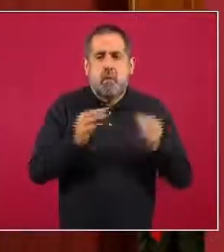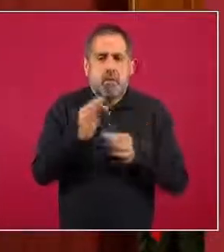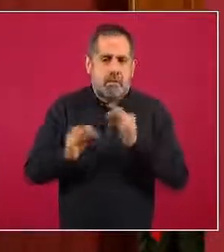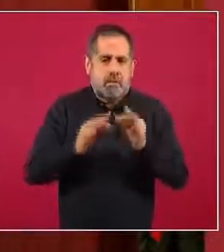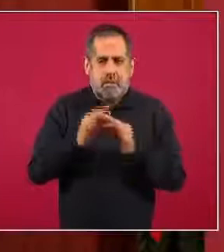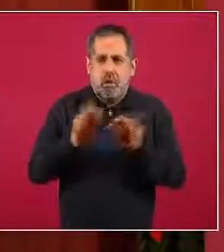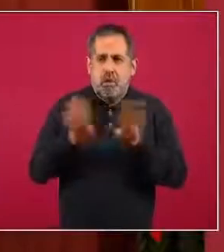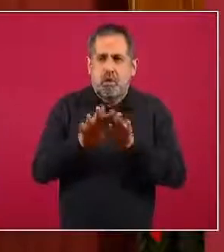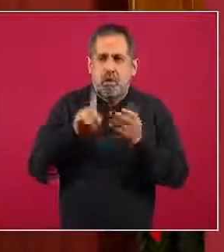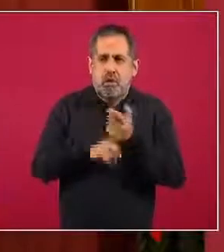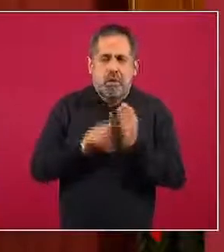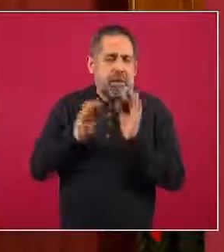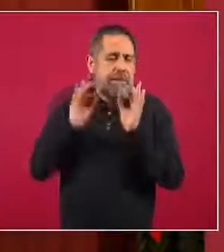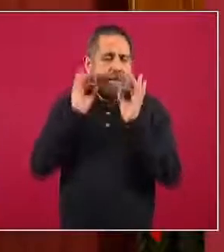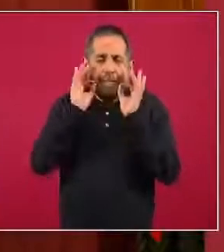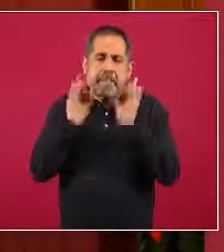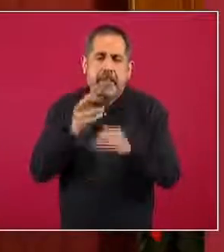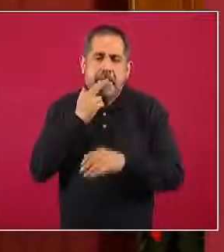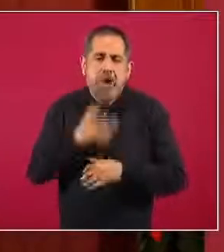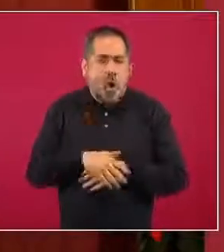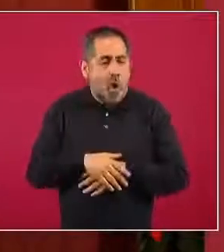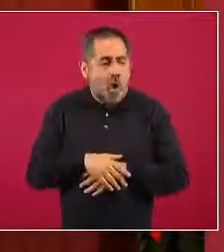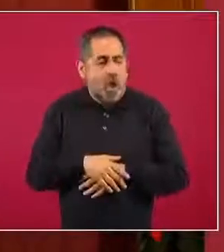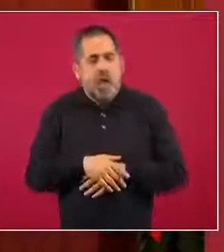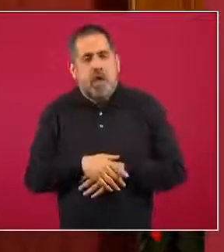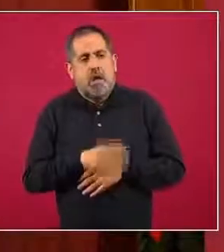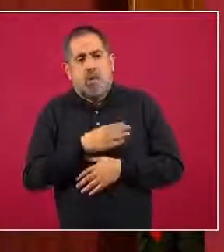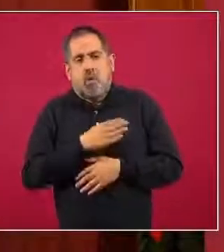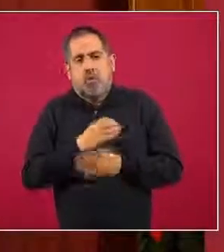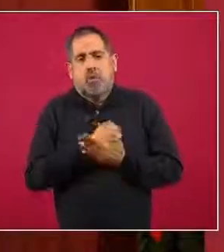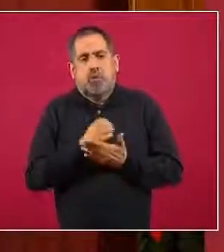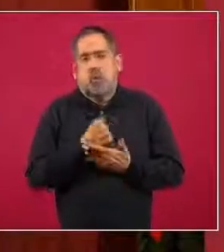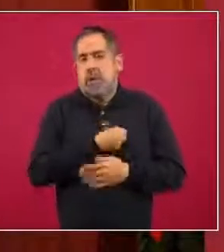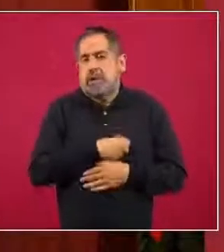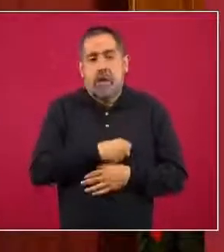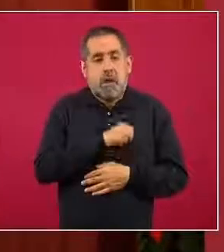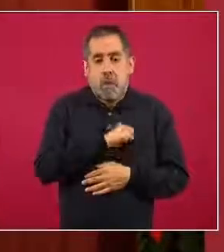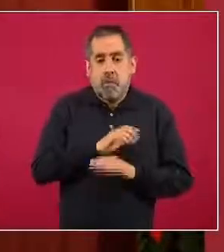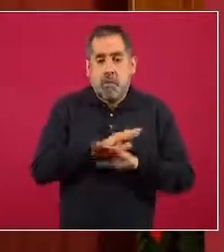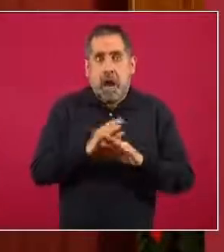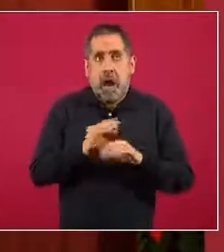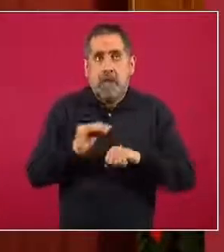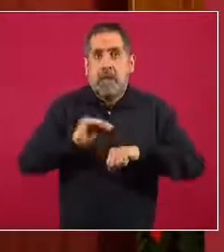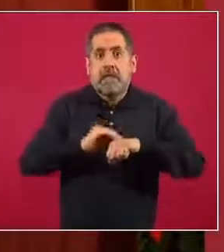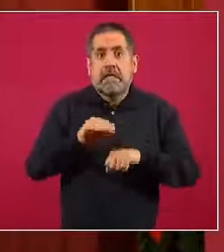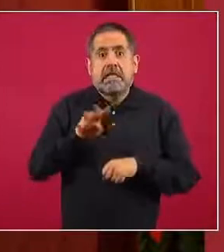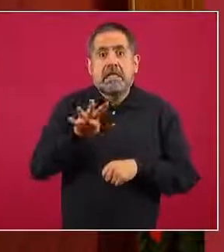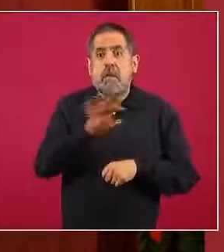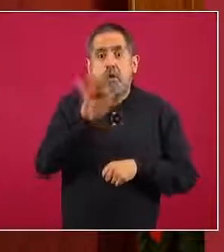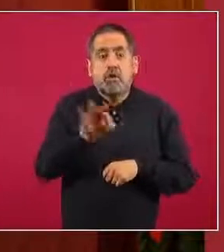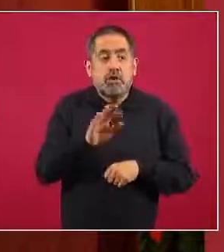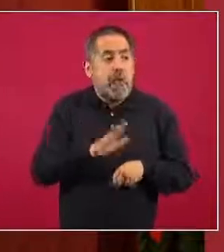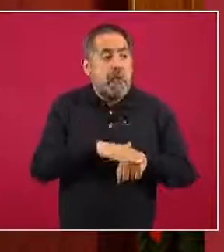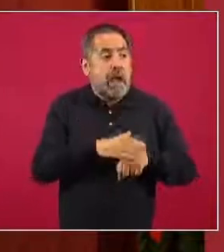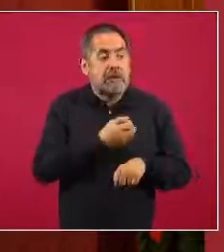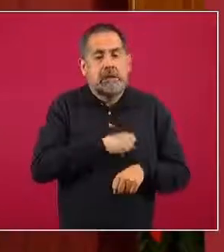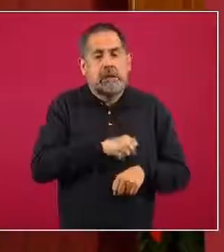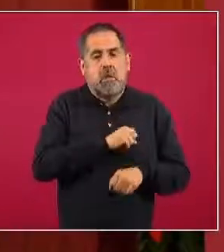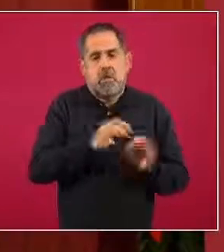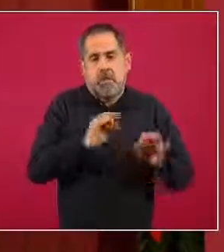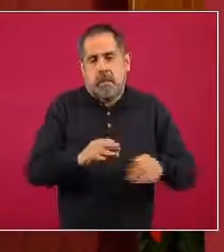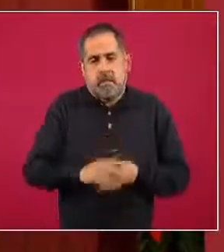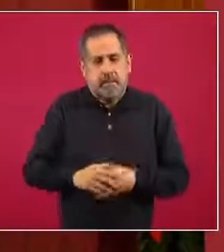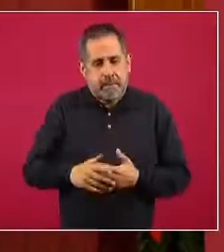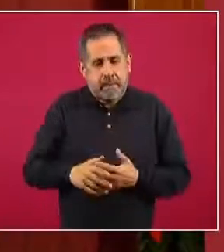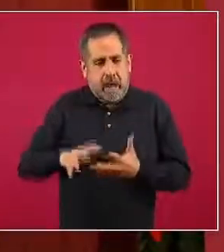también vemos un incremento en las últimas dos semanas graficadas de un más 19 por ciento, recordando que la